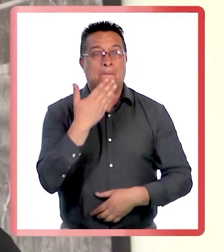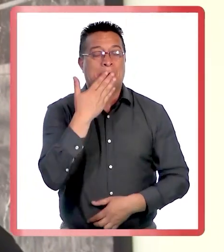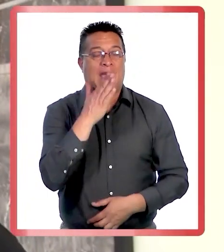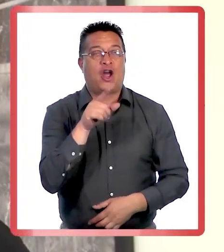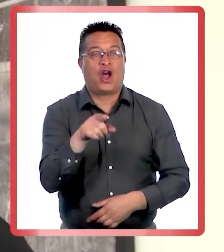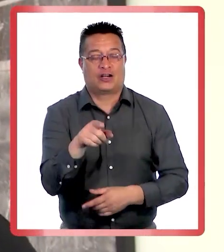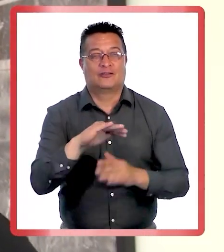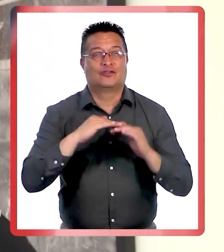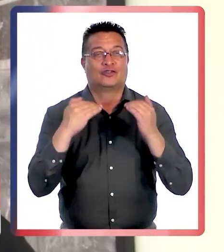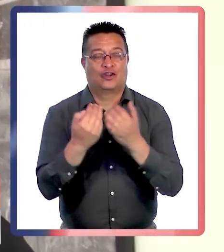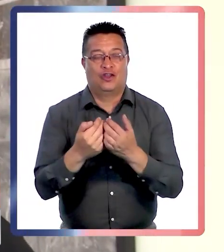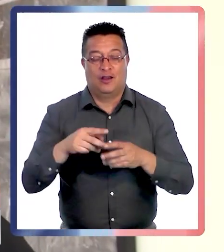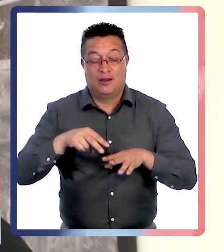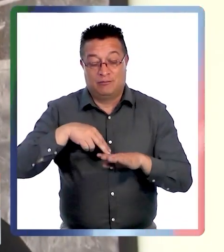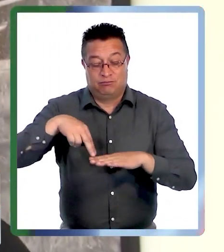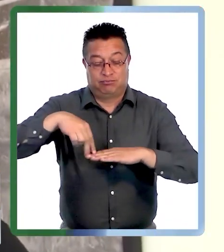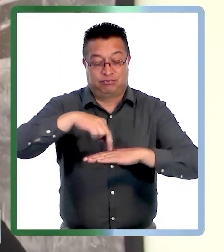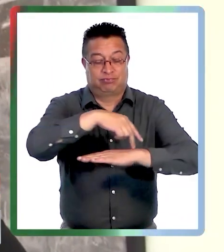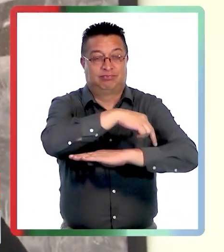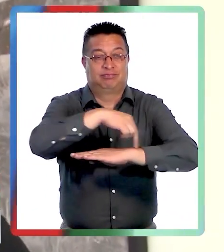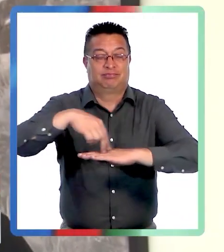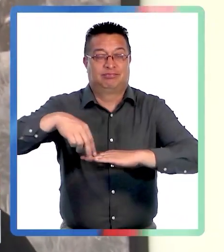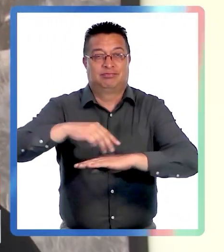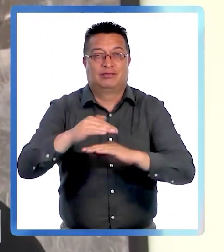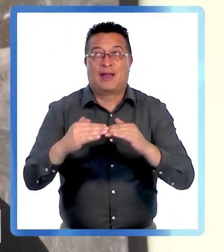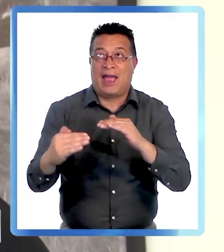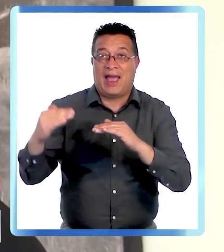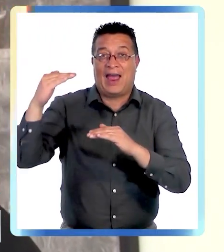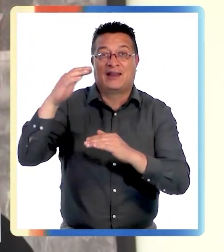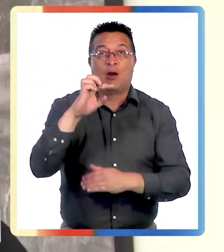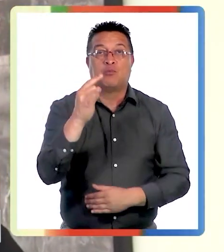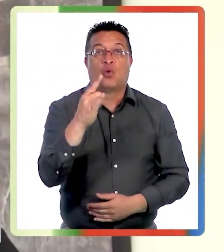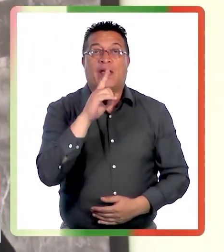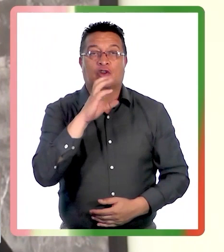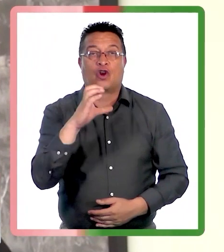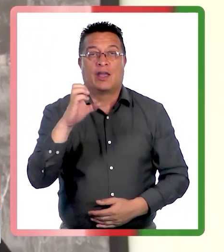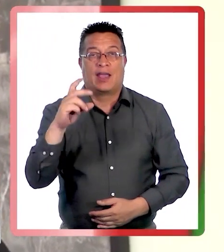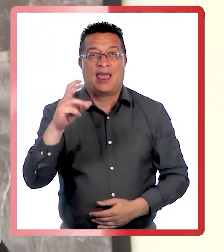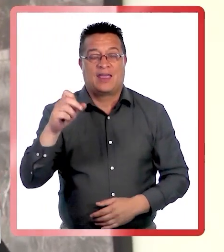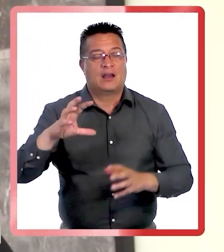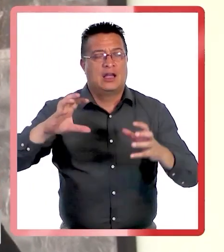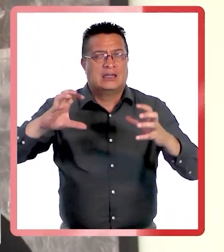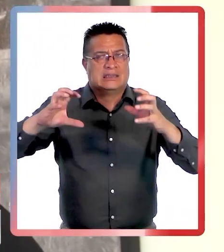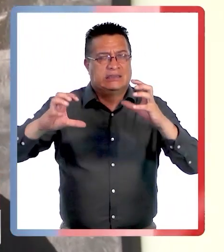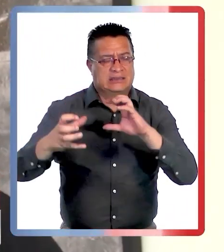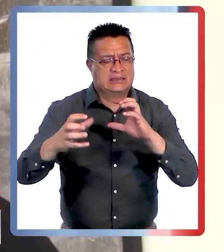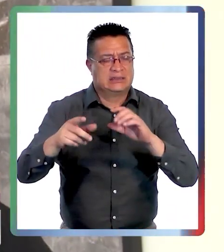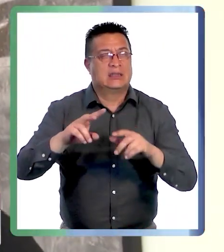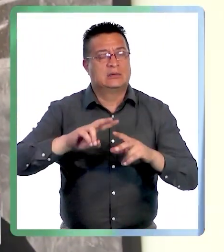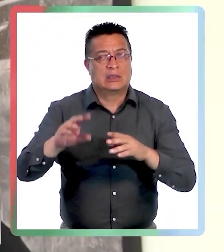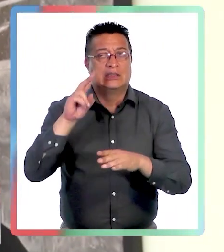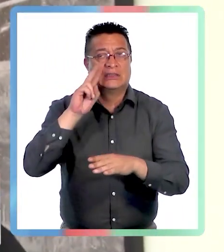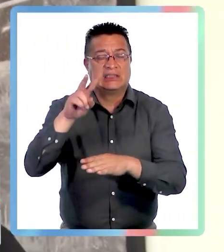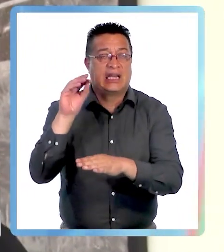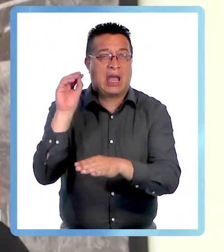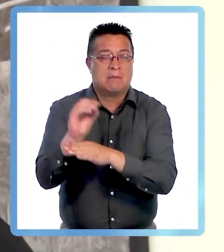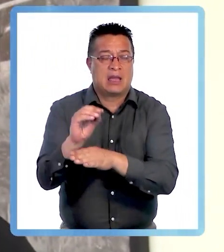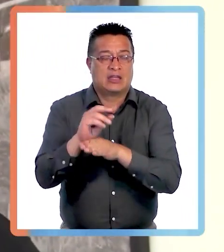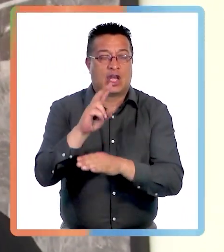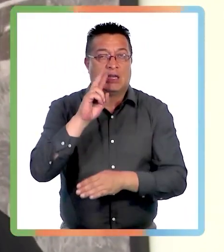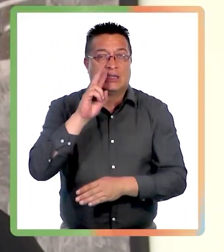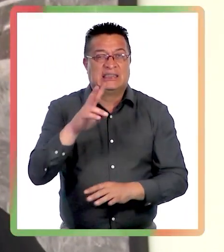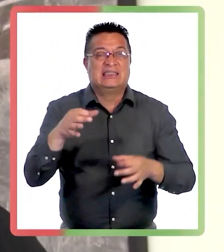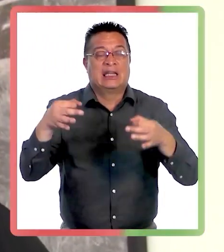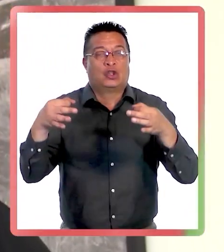todas las pasarelas de la parte alta de Puerto Edén que están a muy mal traer, sin mantención y sin ninguna